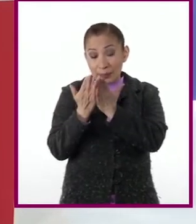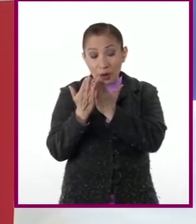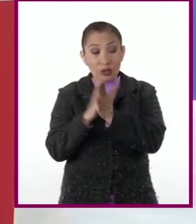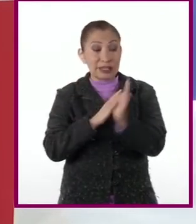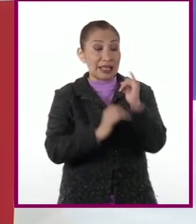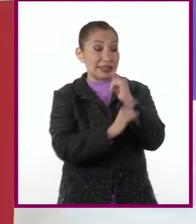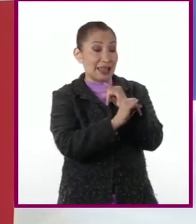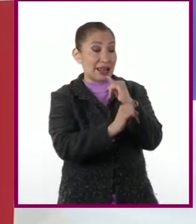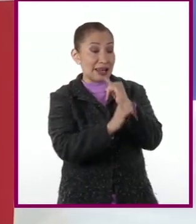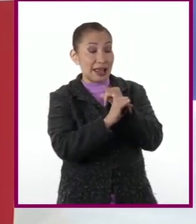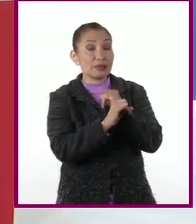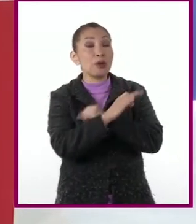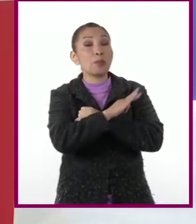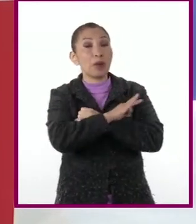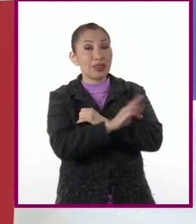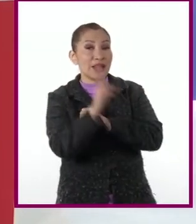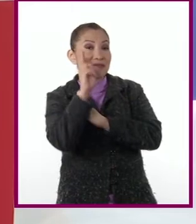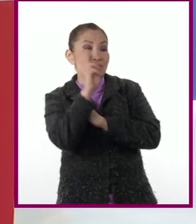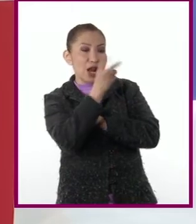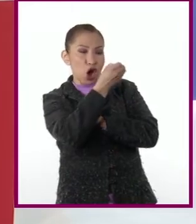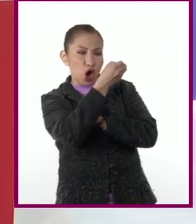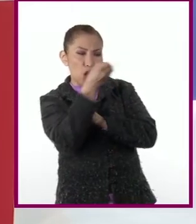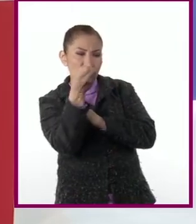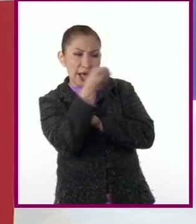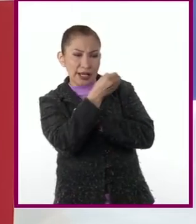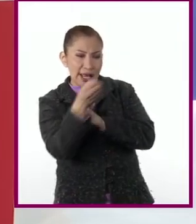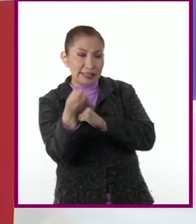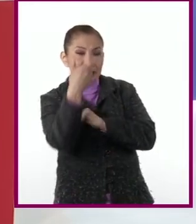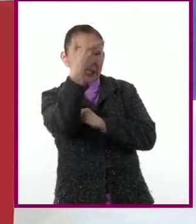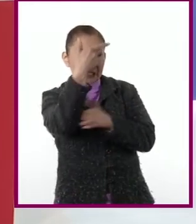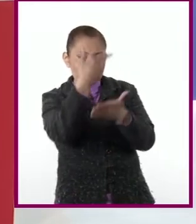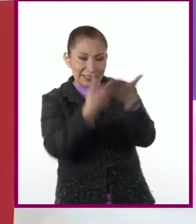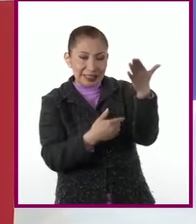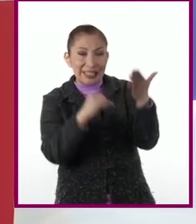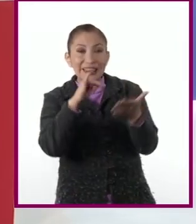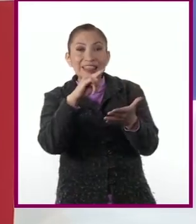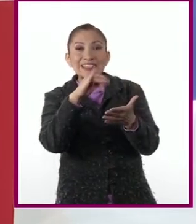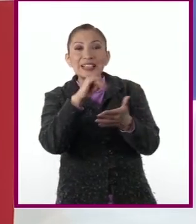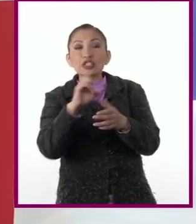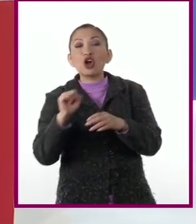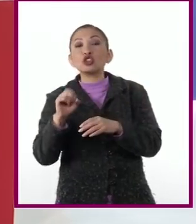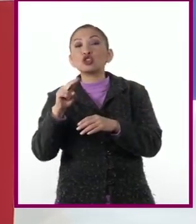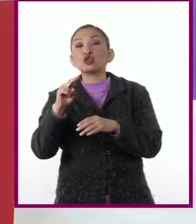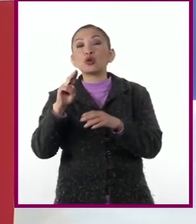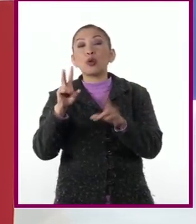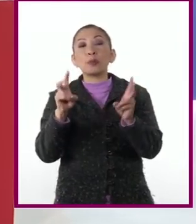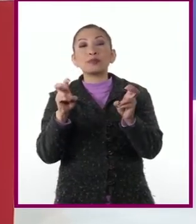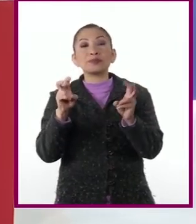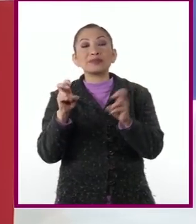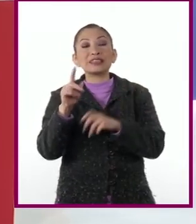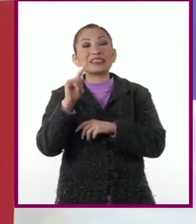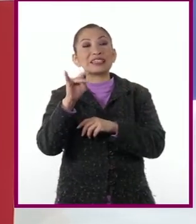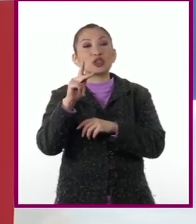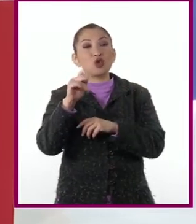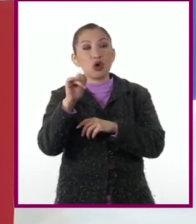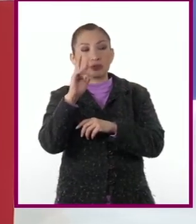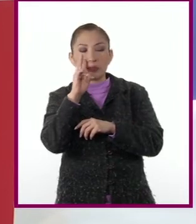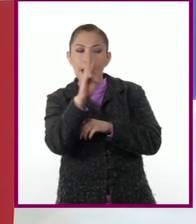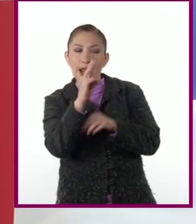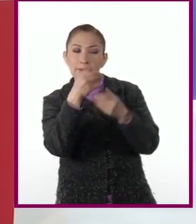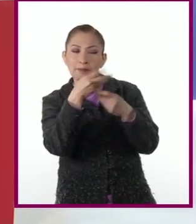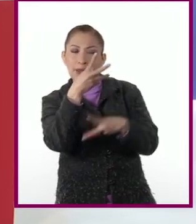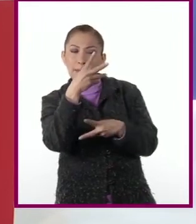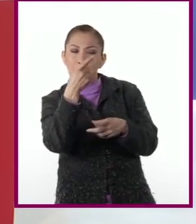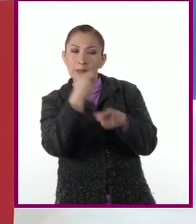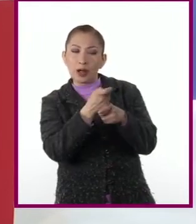páginas web, es posible ver la organización en índices o mediante subtítulos, lo que nos permite visualizar en